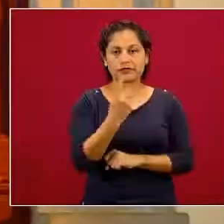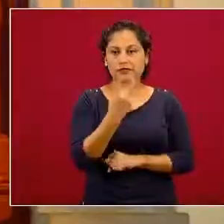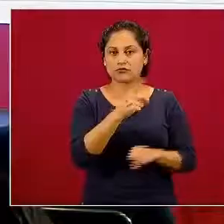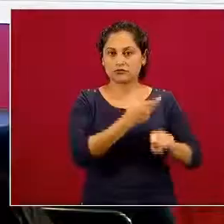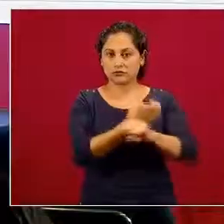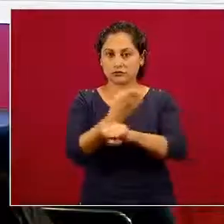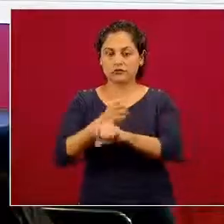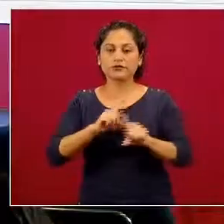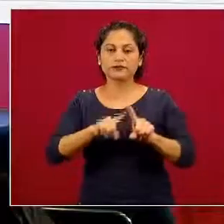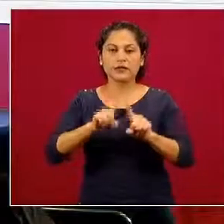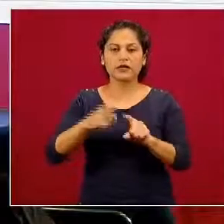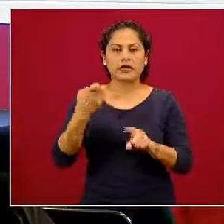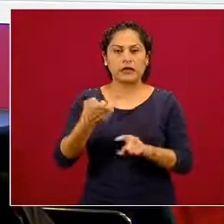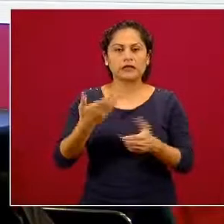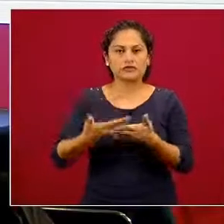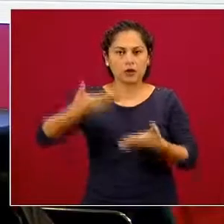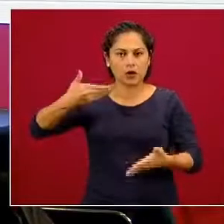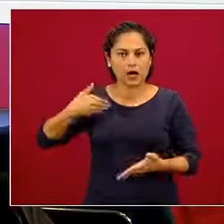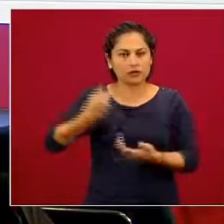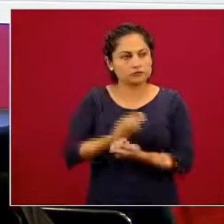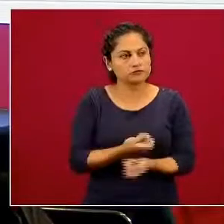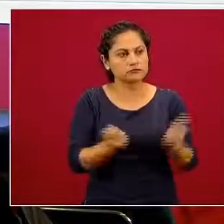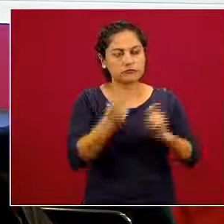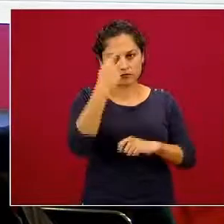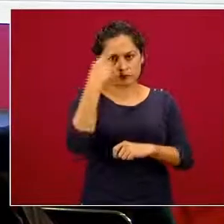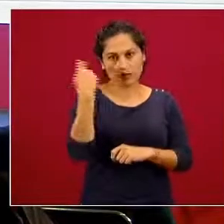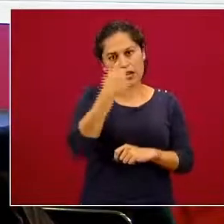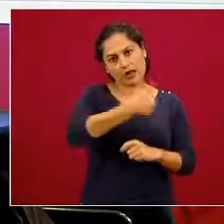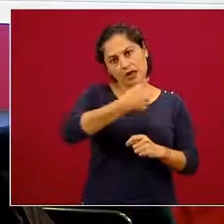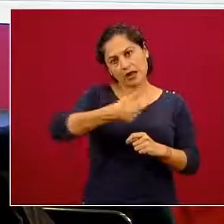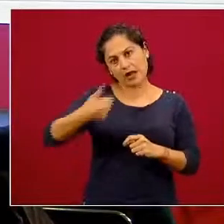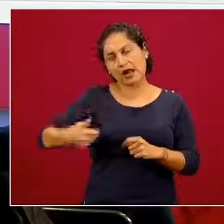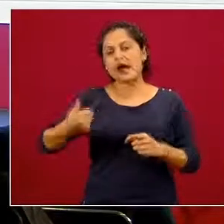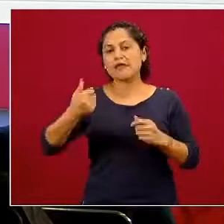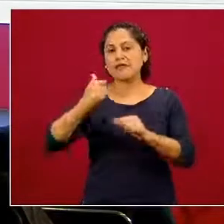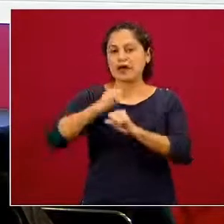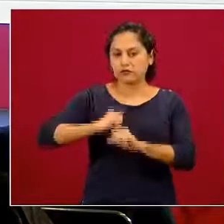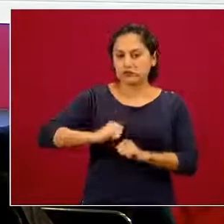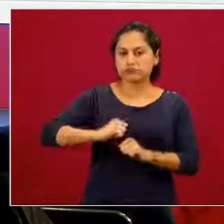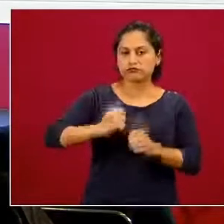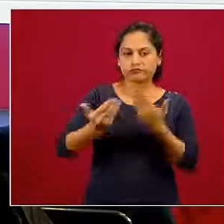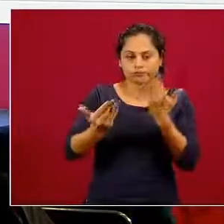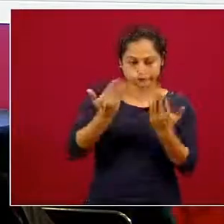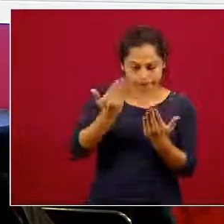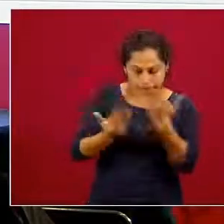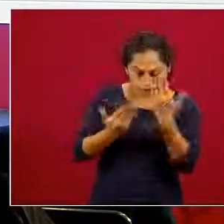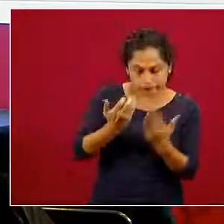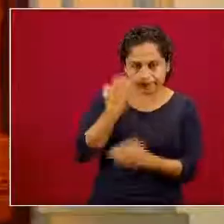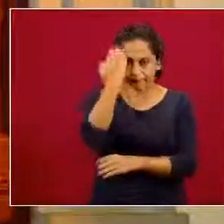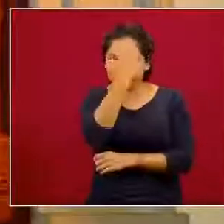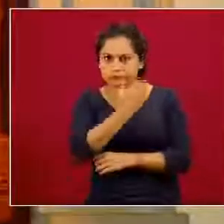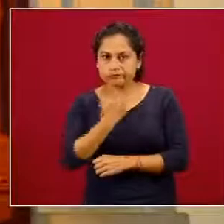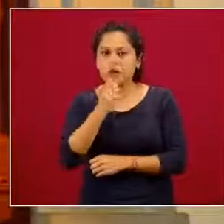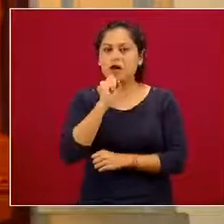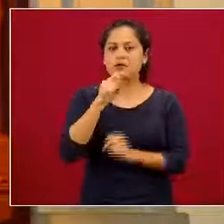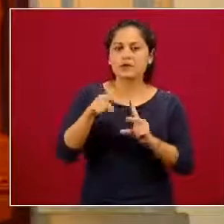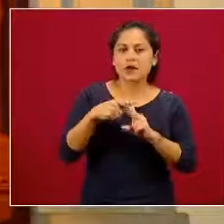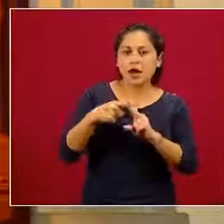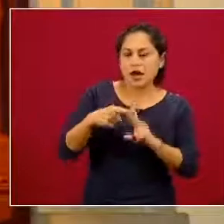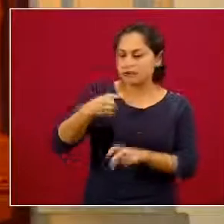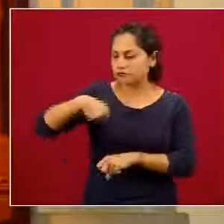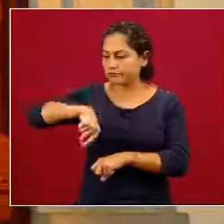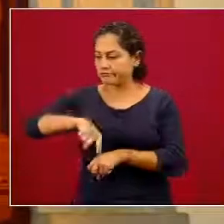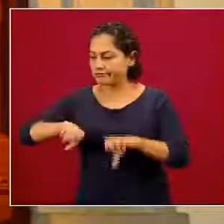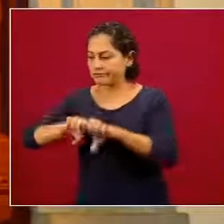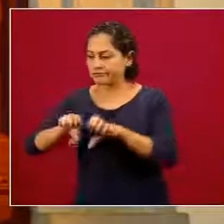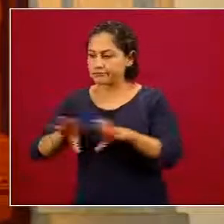con el tiempo suficiente para que ellos puedan revisar sus números, puedan revisar los cálculos que se realizaron en